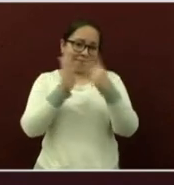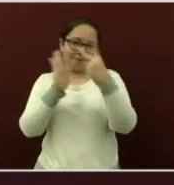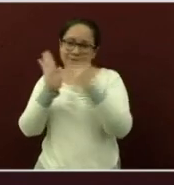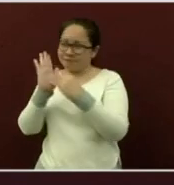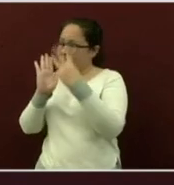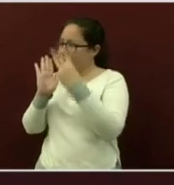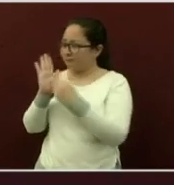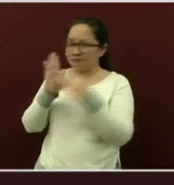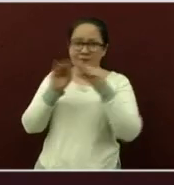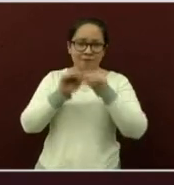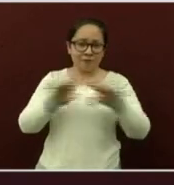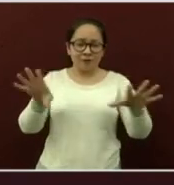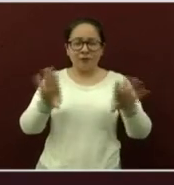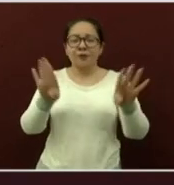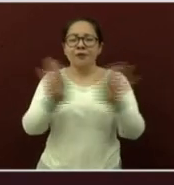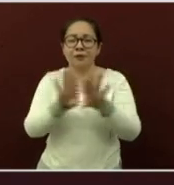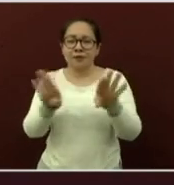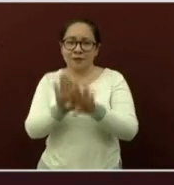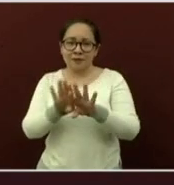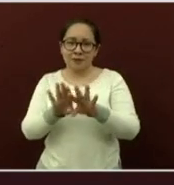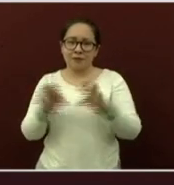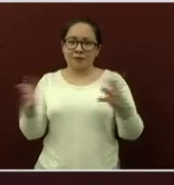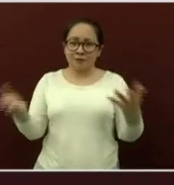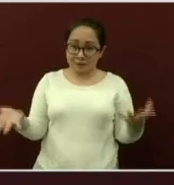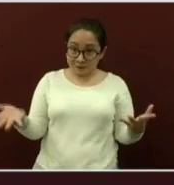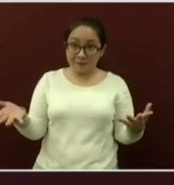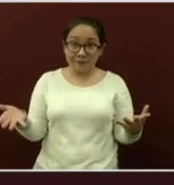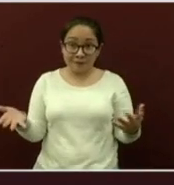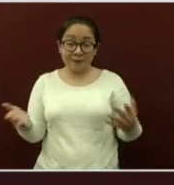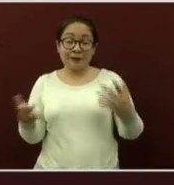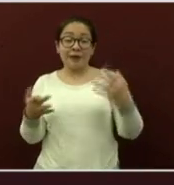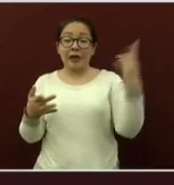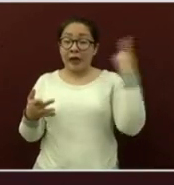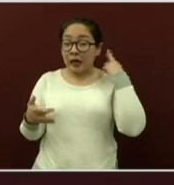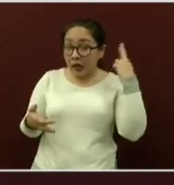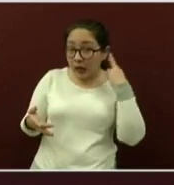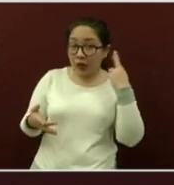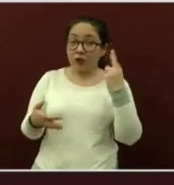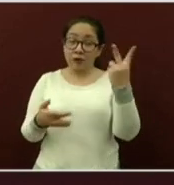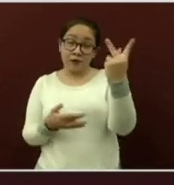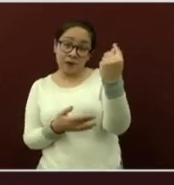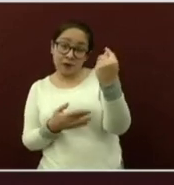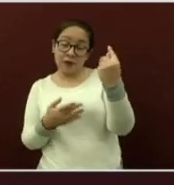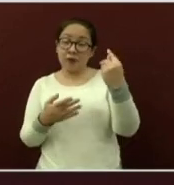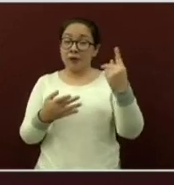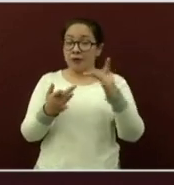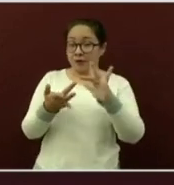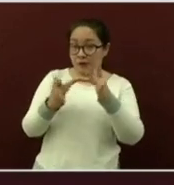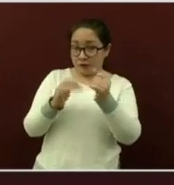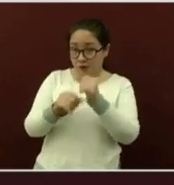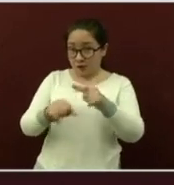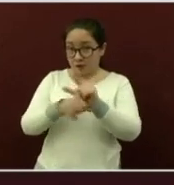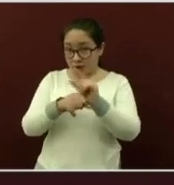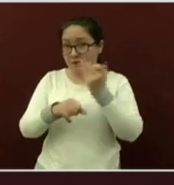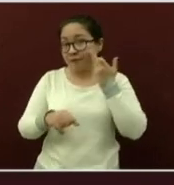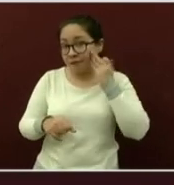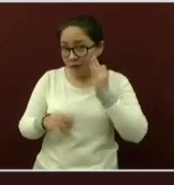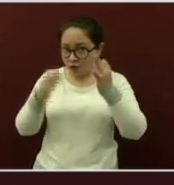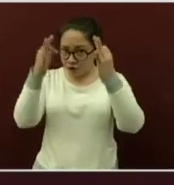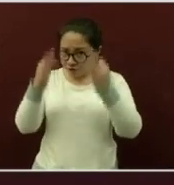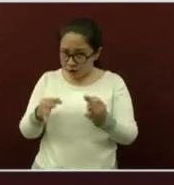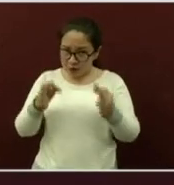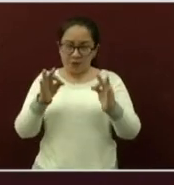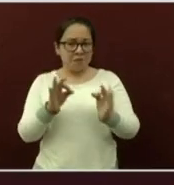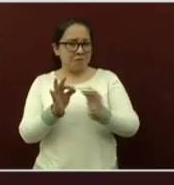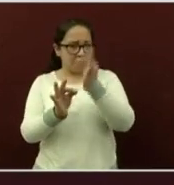través de la televisión, la radio y las redes sociales oficiales con información veraz